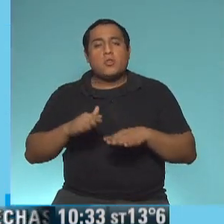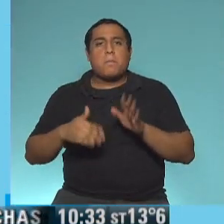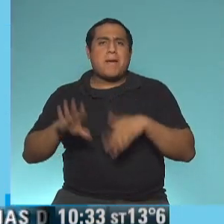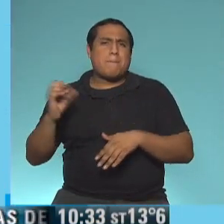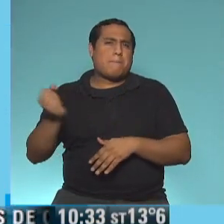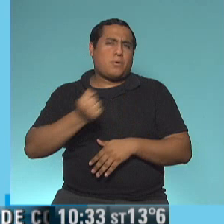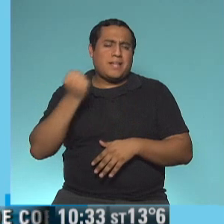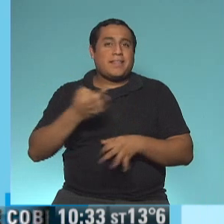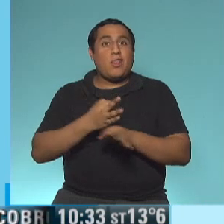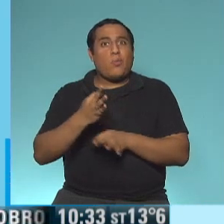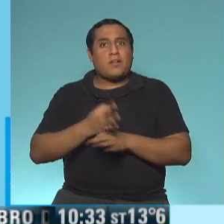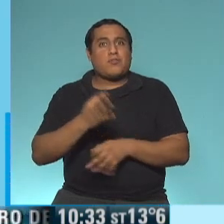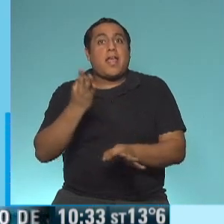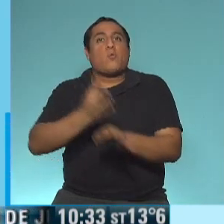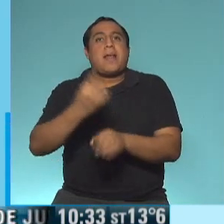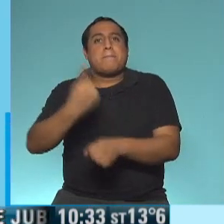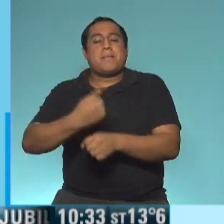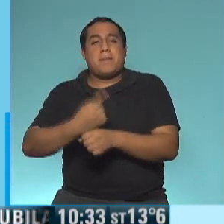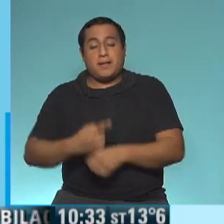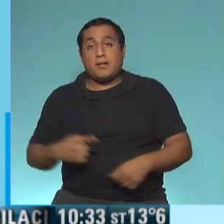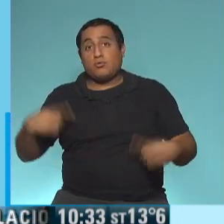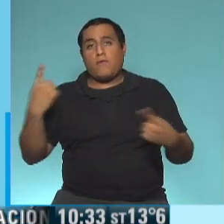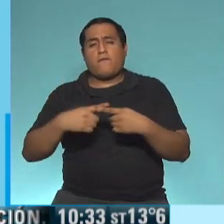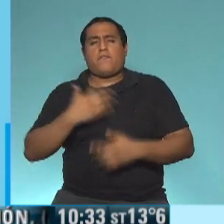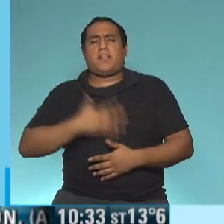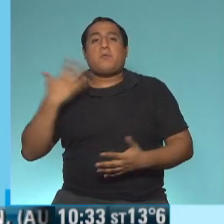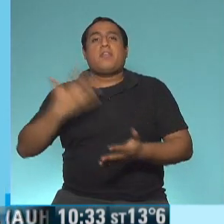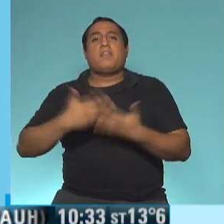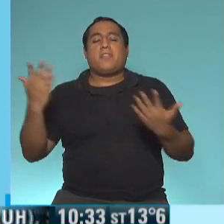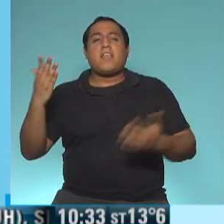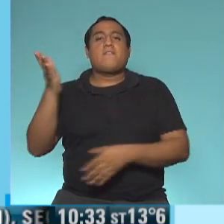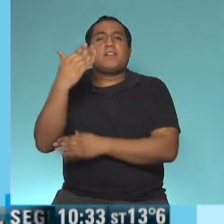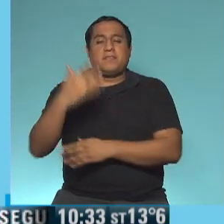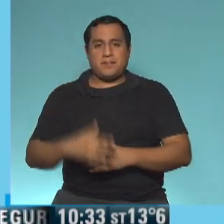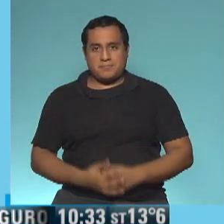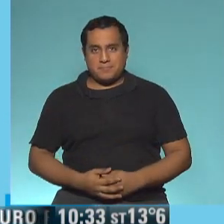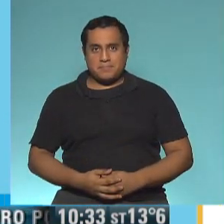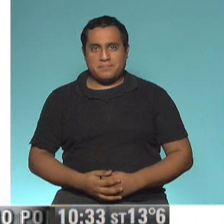importantes de la educación primaria y celebremos juntos y juntas el Día de la Bandera.